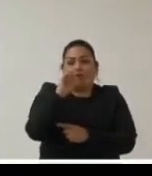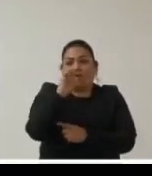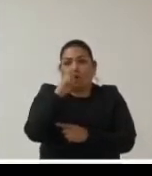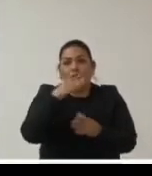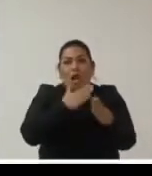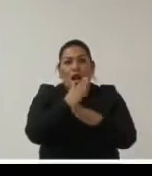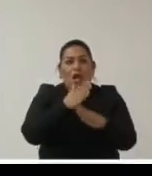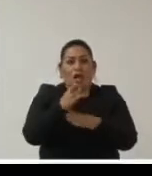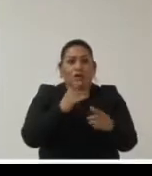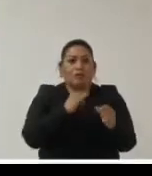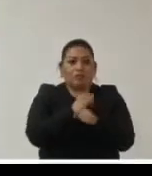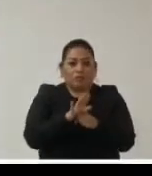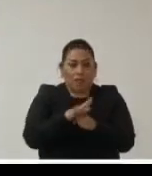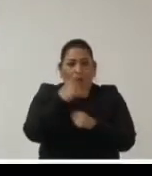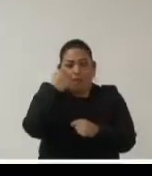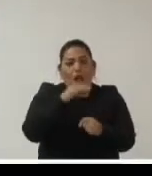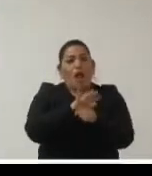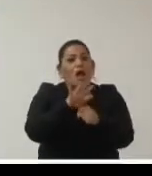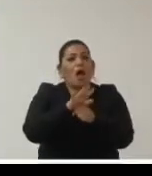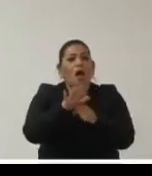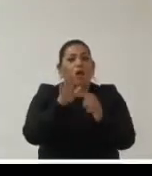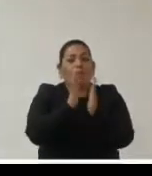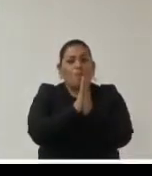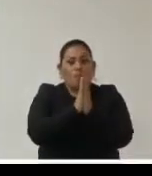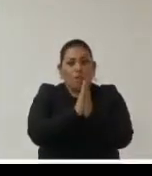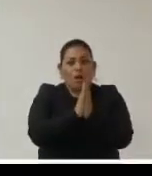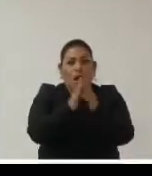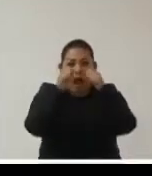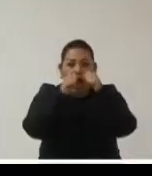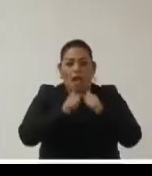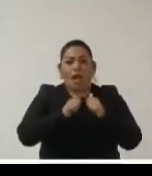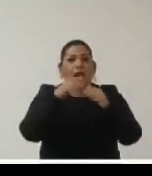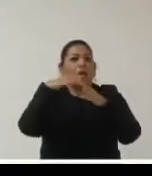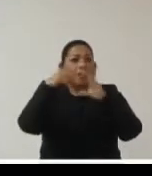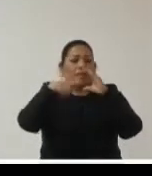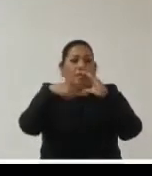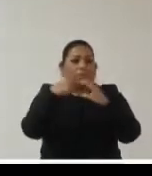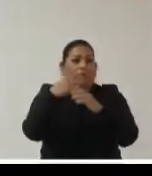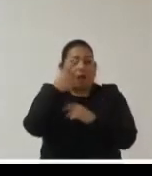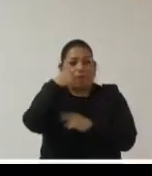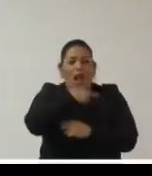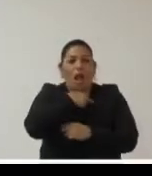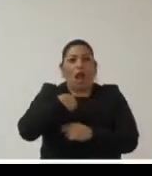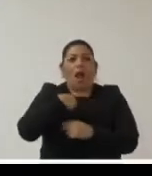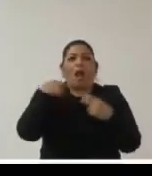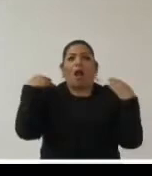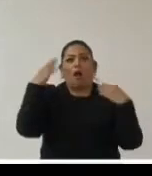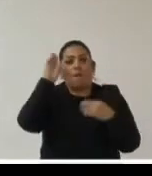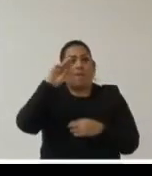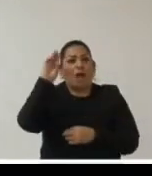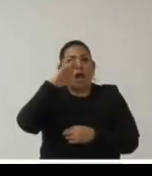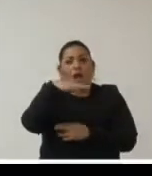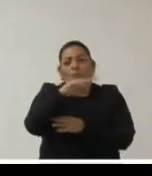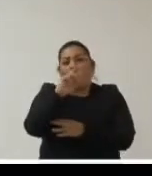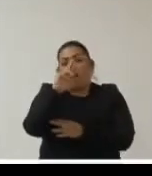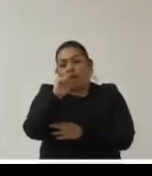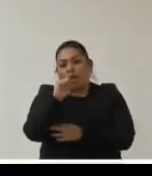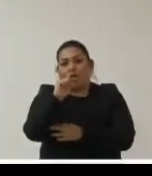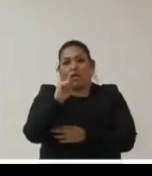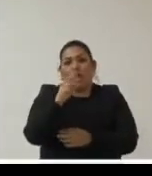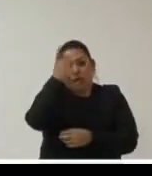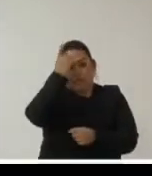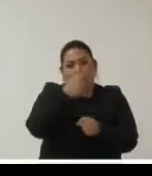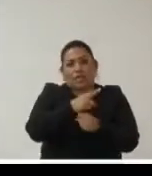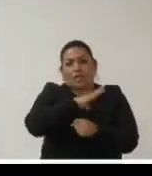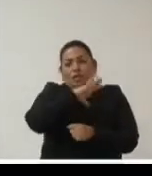a la información para lo cual solicito muy atentamente escuchemos el mensaje que tiene para nosotros la maestra Mar España Martí directora